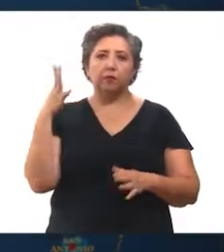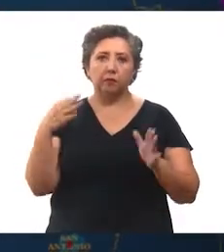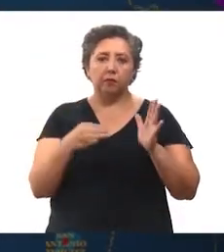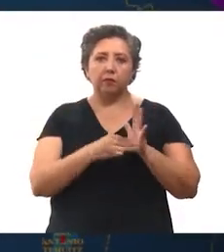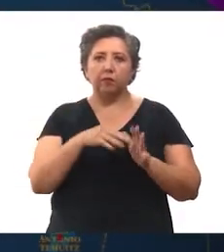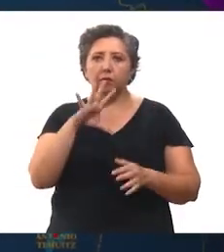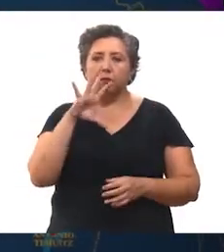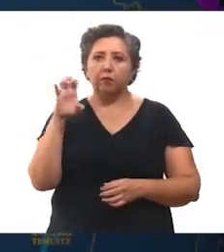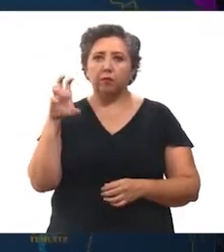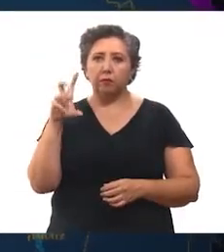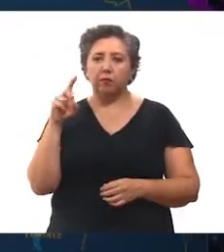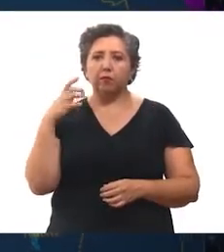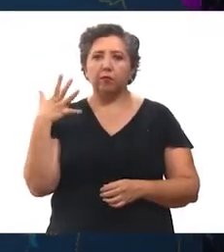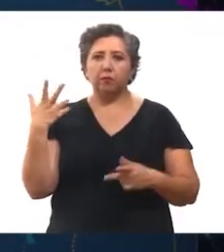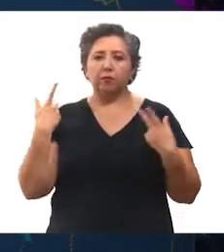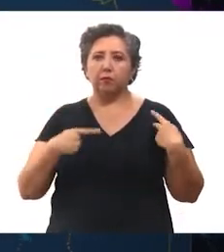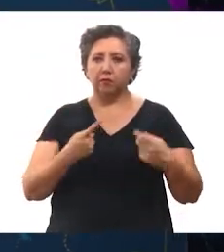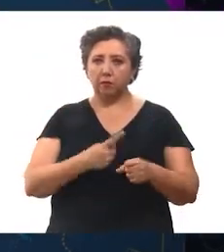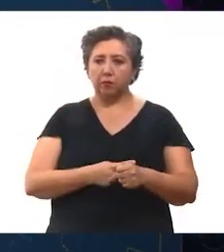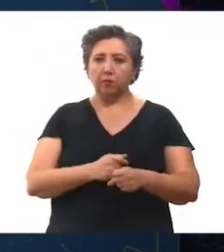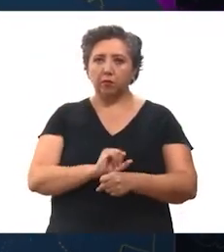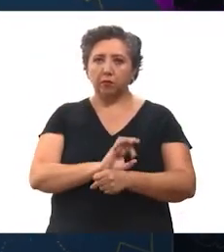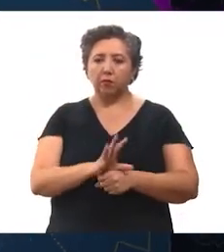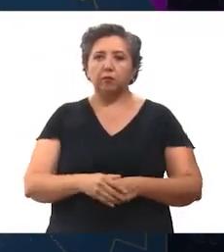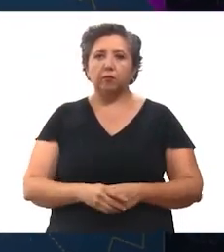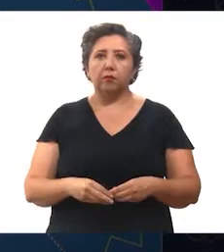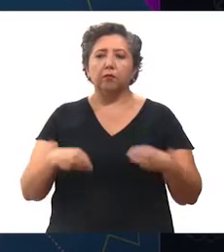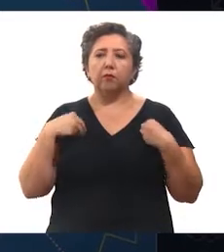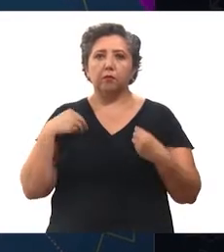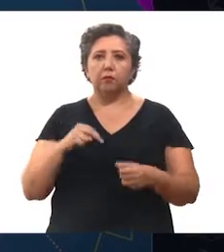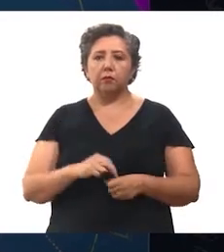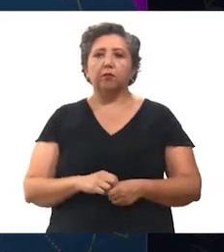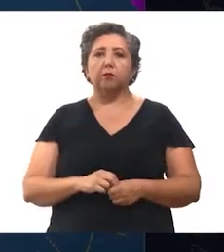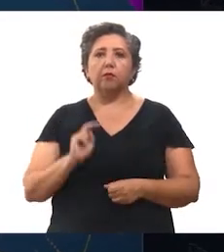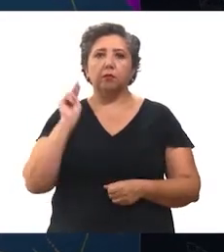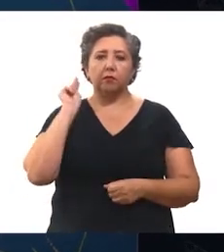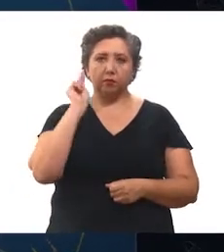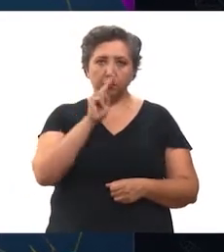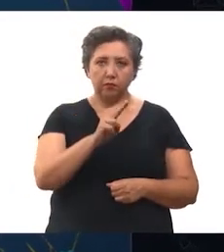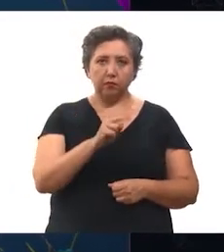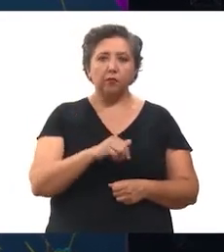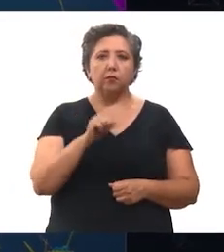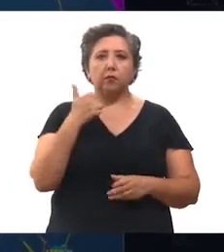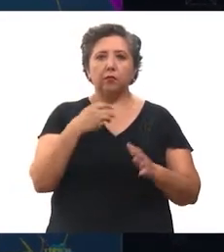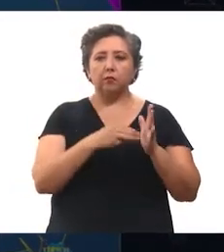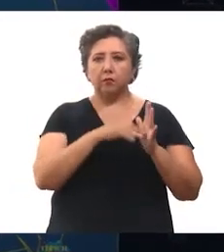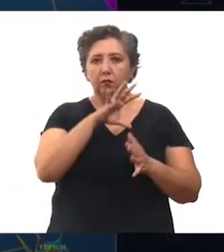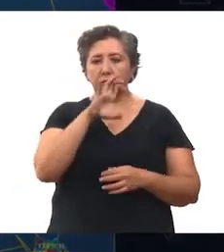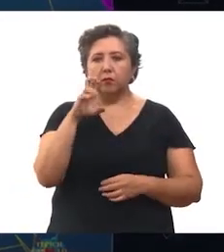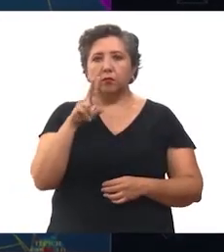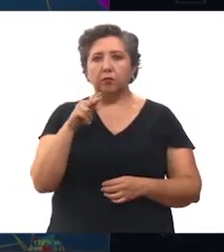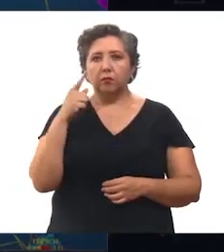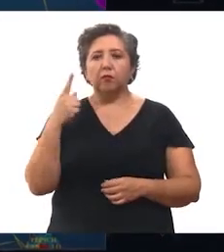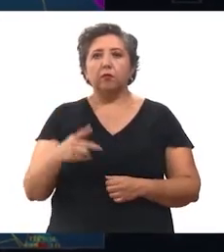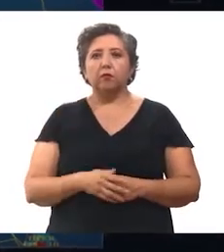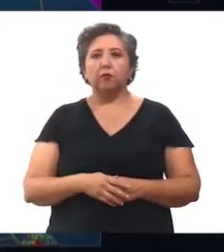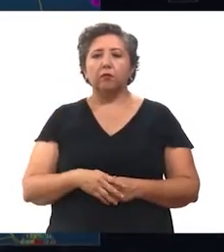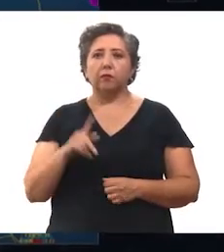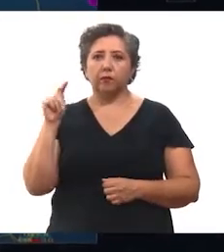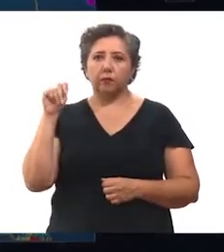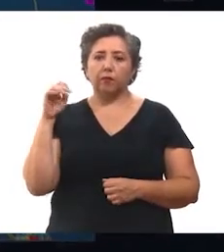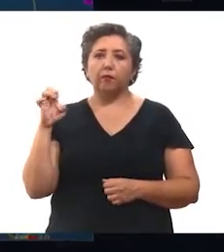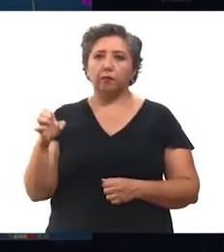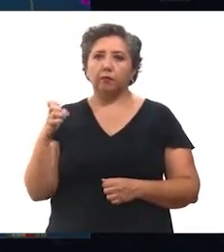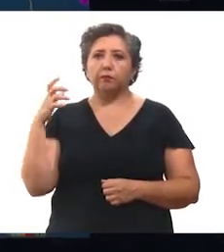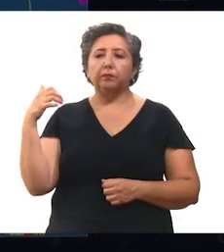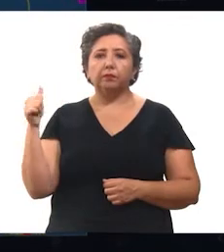.535 personas contagiadas de coronavirus que viven en la zona norte, 11.581, en la zona